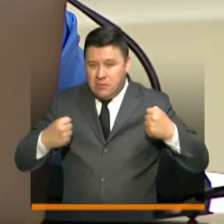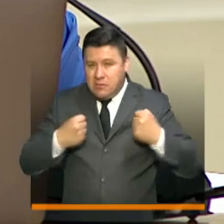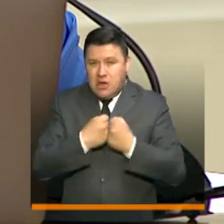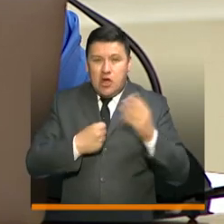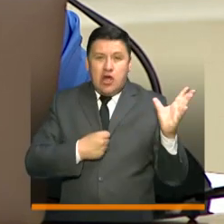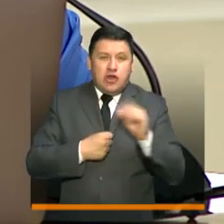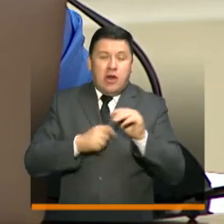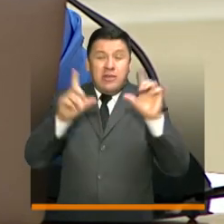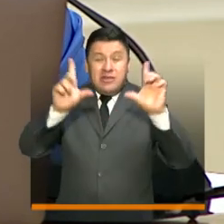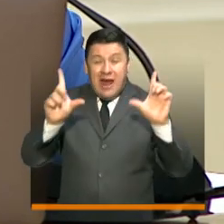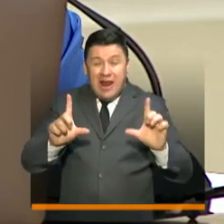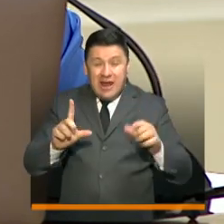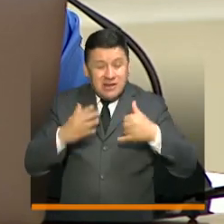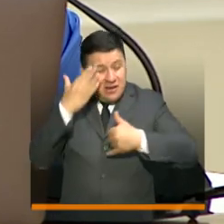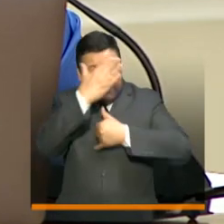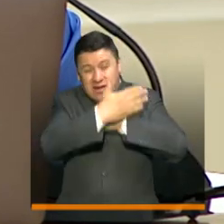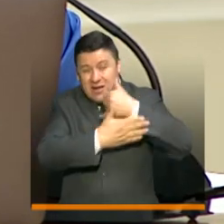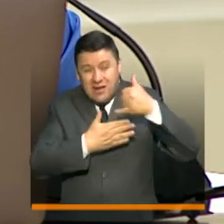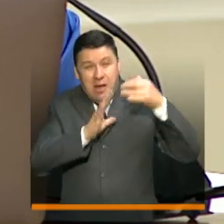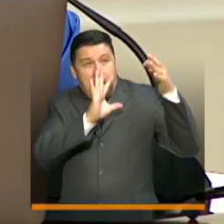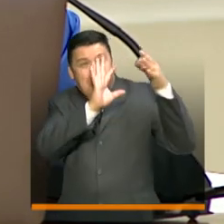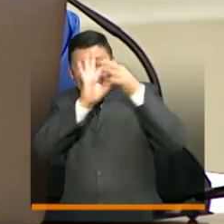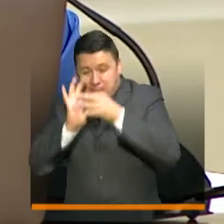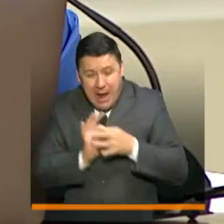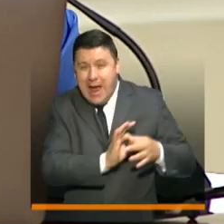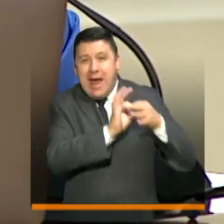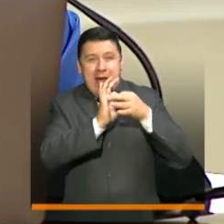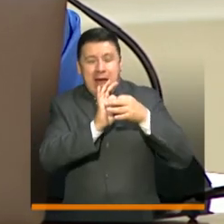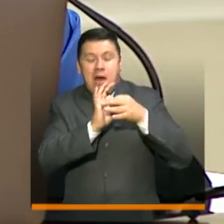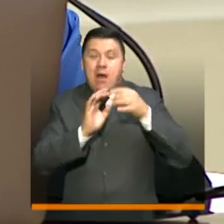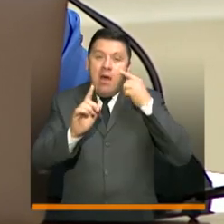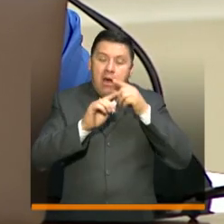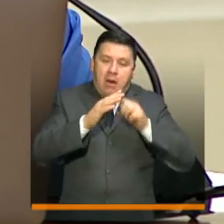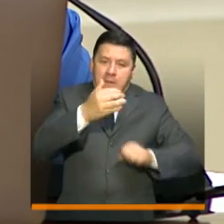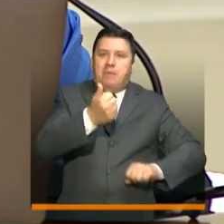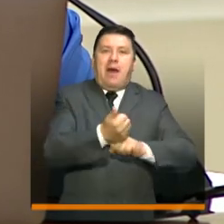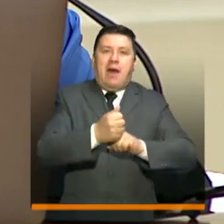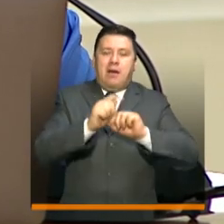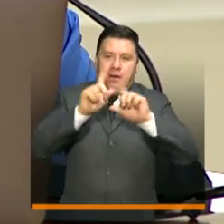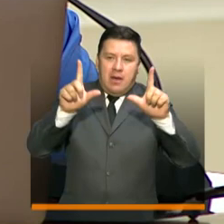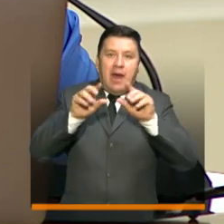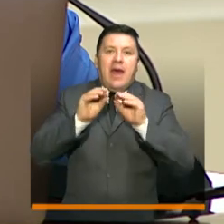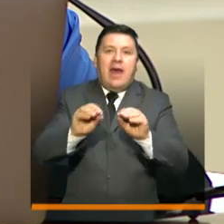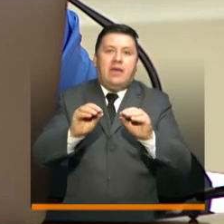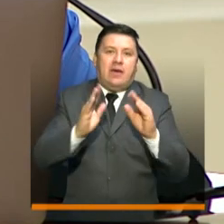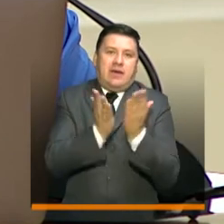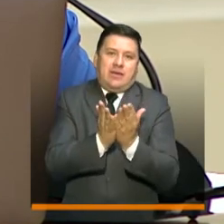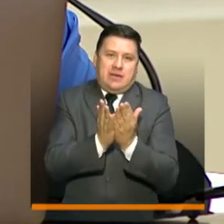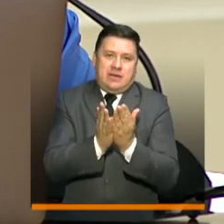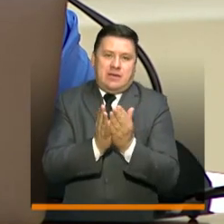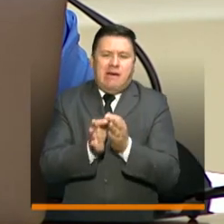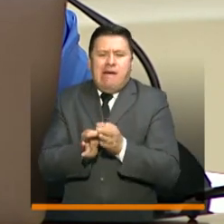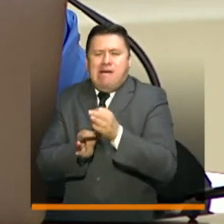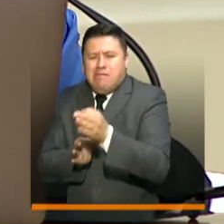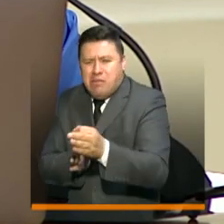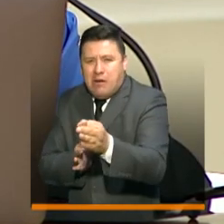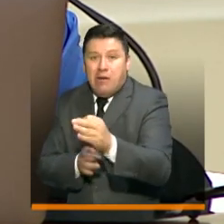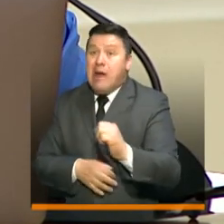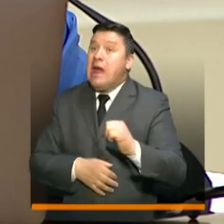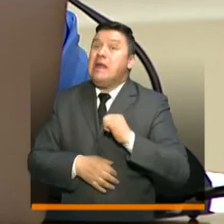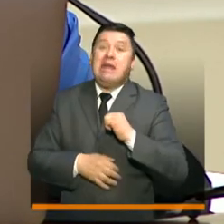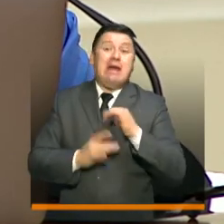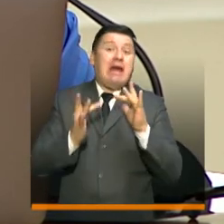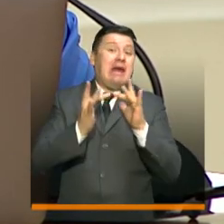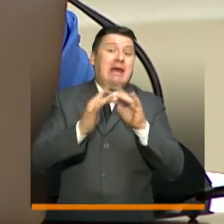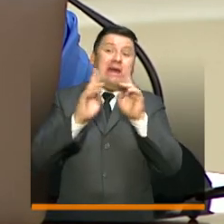todos los canales regionales que muy solidarios y las emisoras comunitarias se van a sumar para llegar sobre todo a lo rural, a donde no tenemos